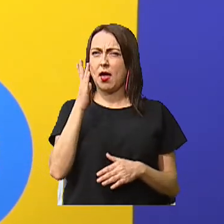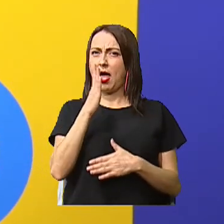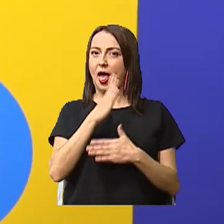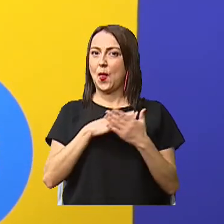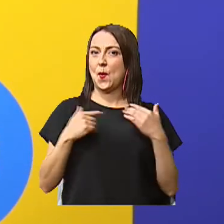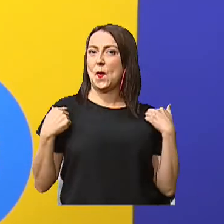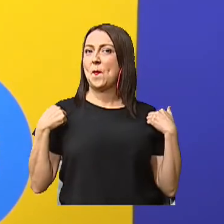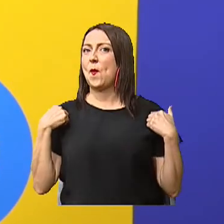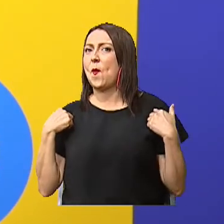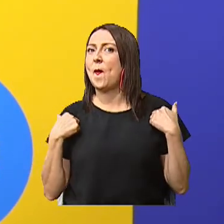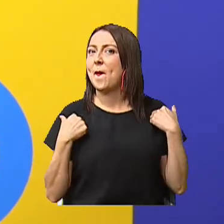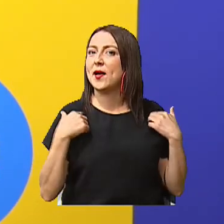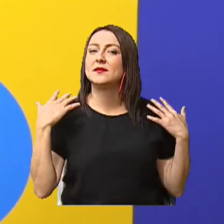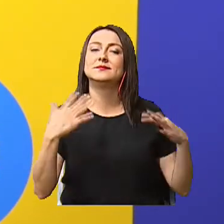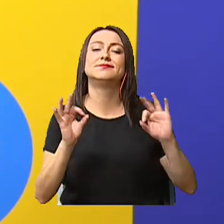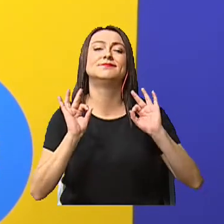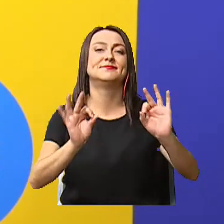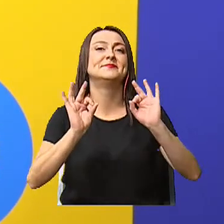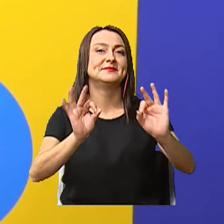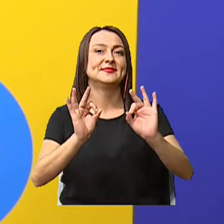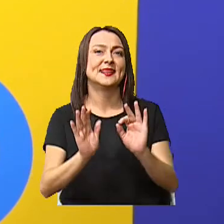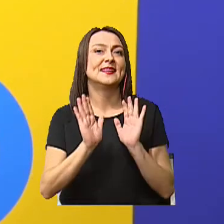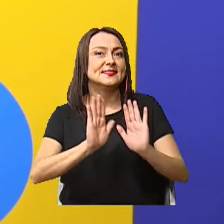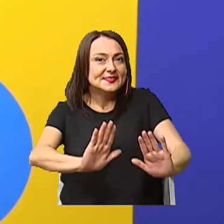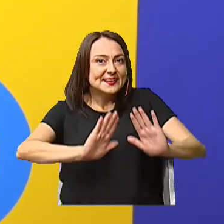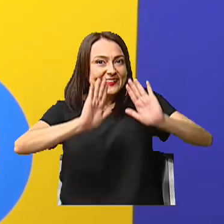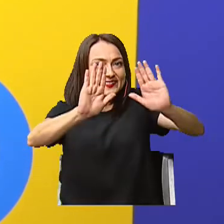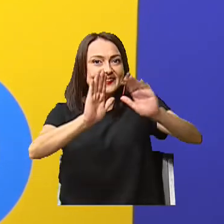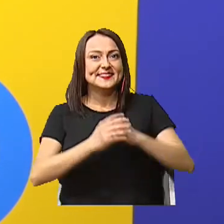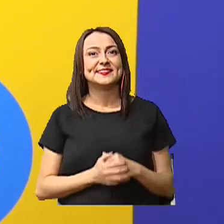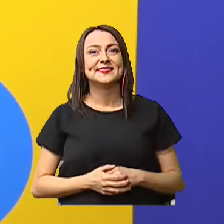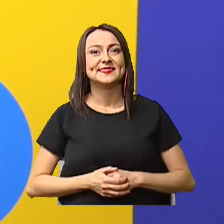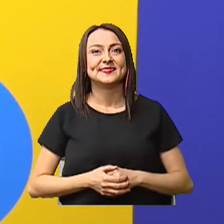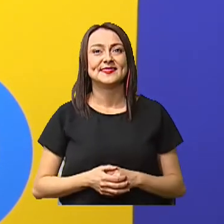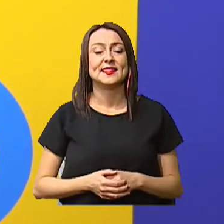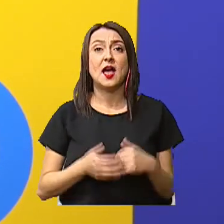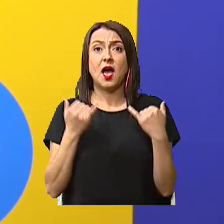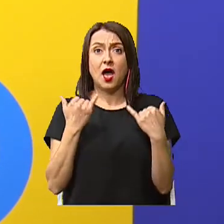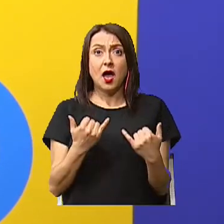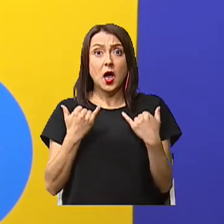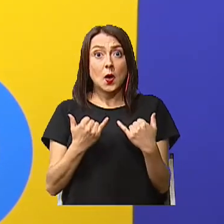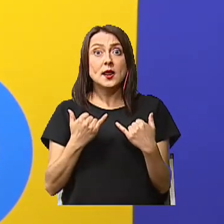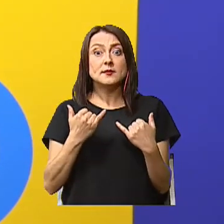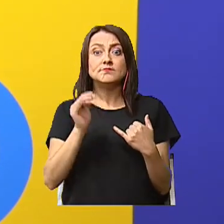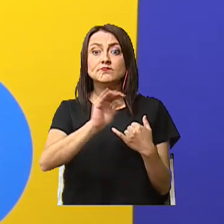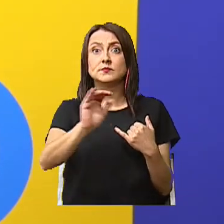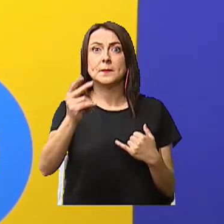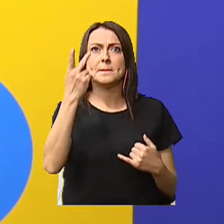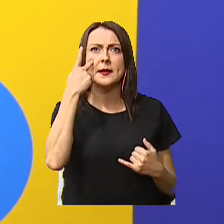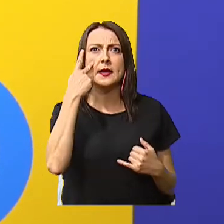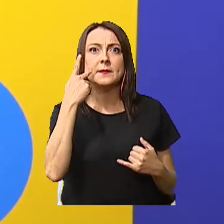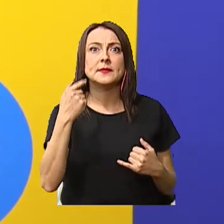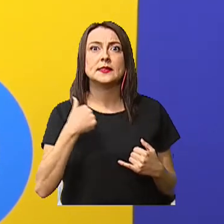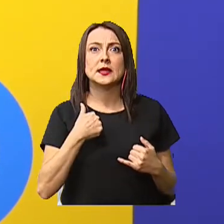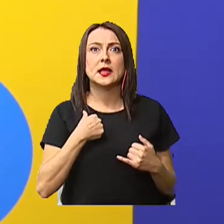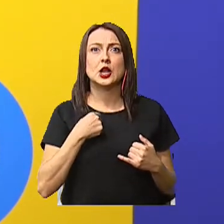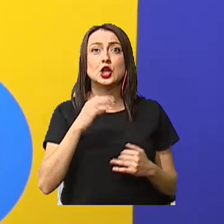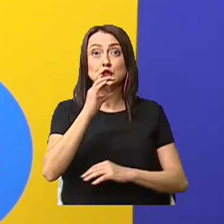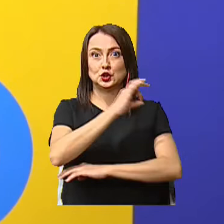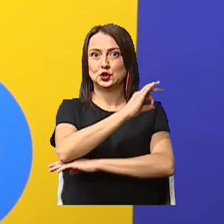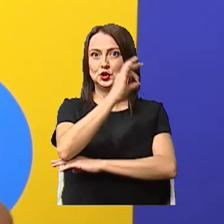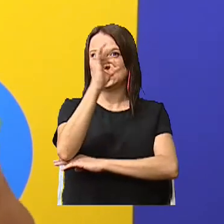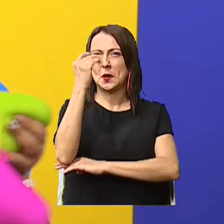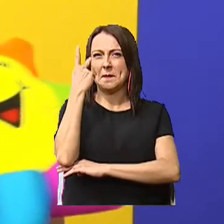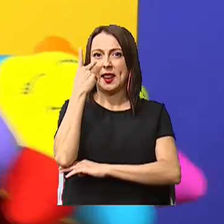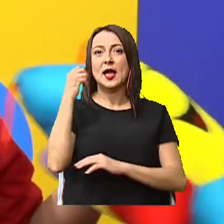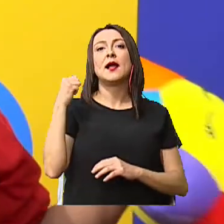moviendo ahí Muy bien, excelente Ahora sí, niños, miren Aquí traía el sol, solecito para